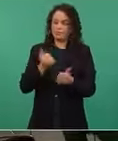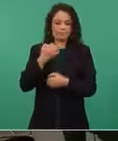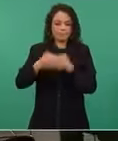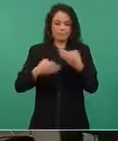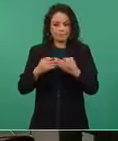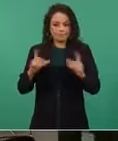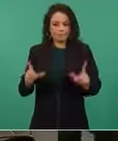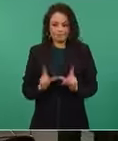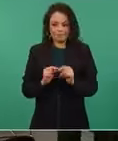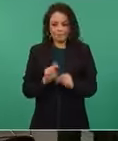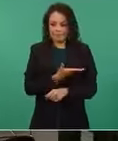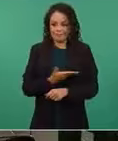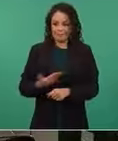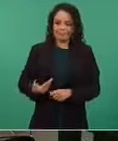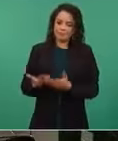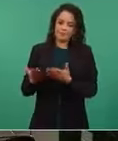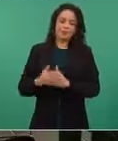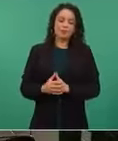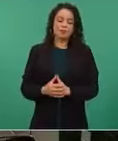presidente.